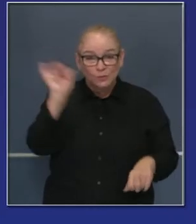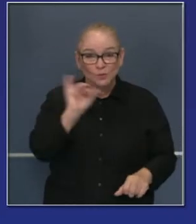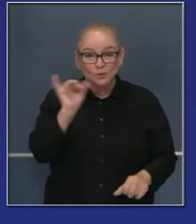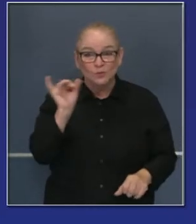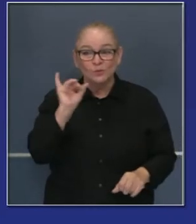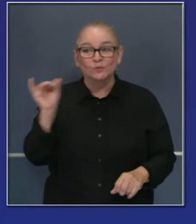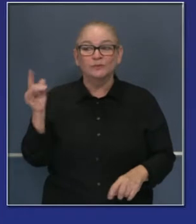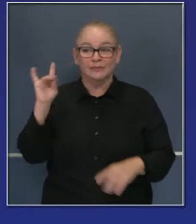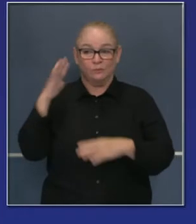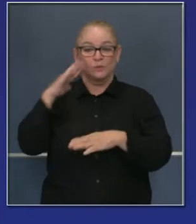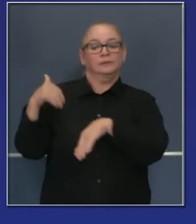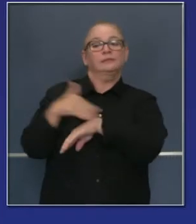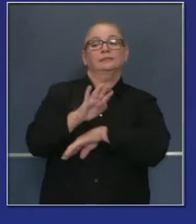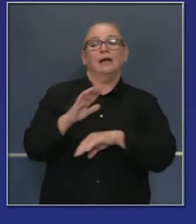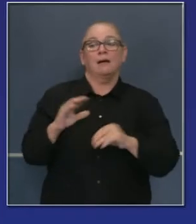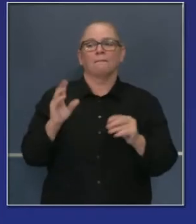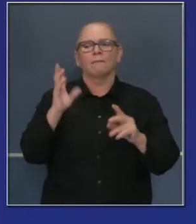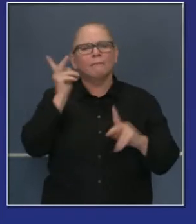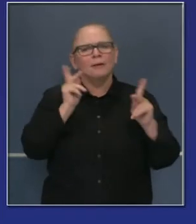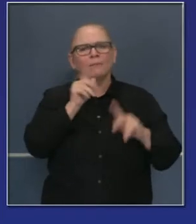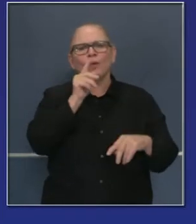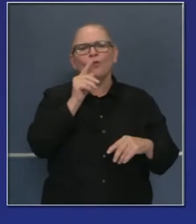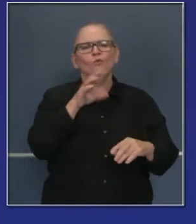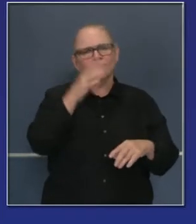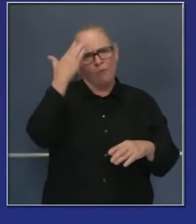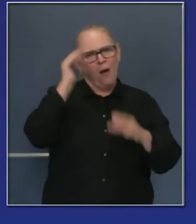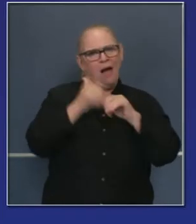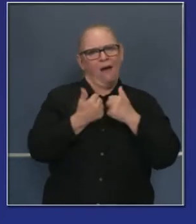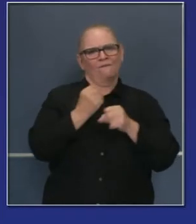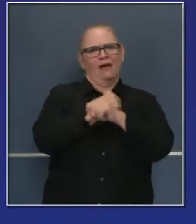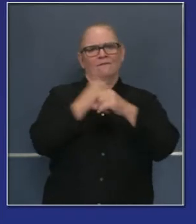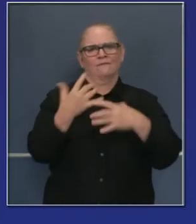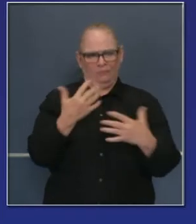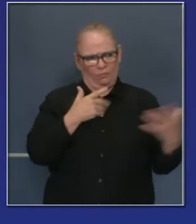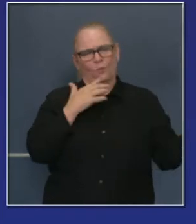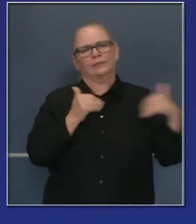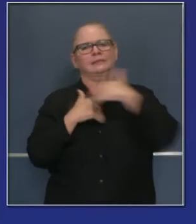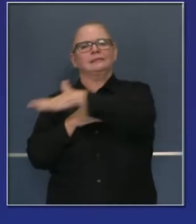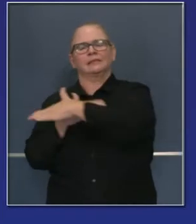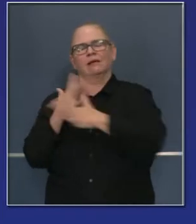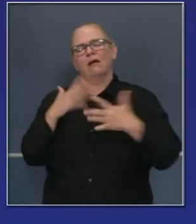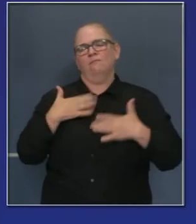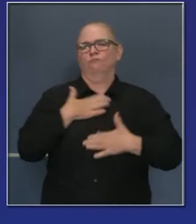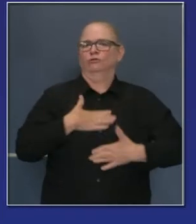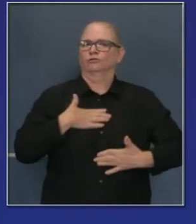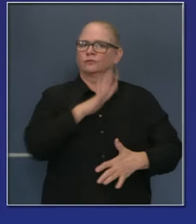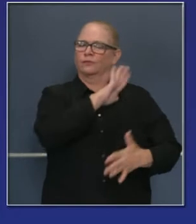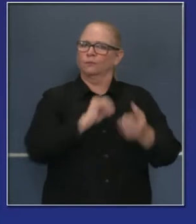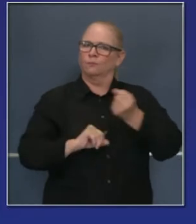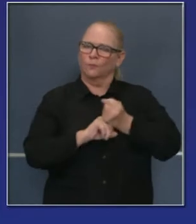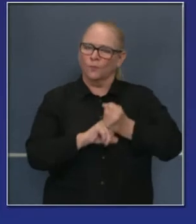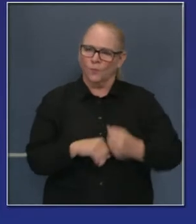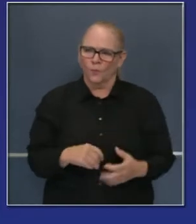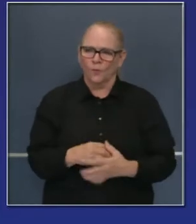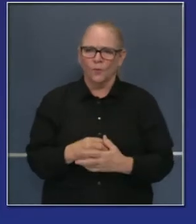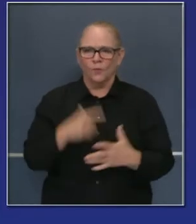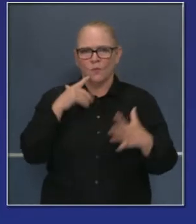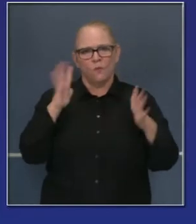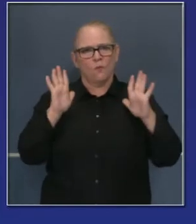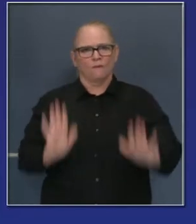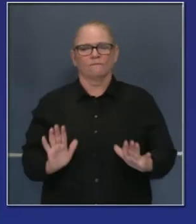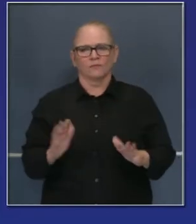personal y equipo de apoyo para estirar estos